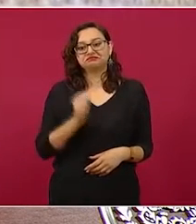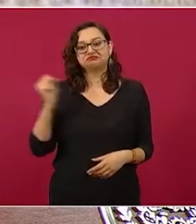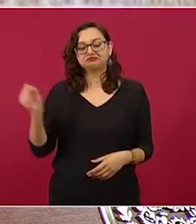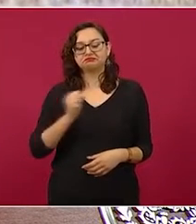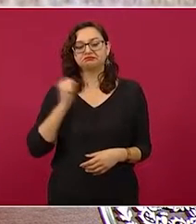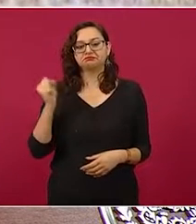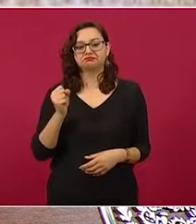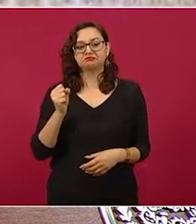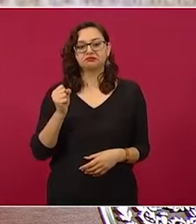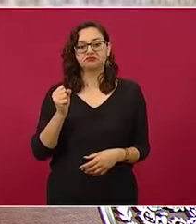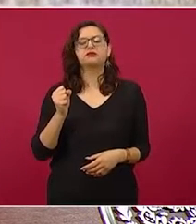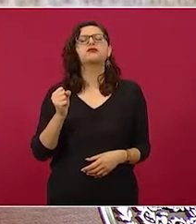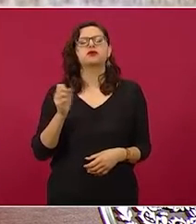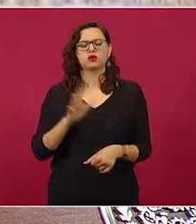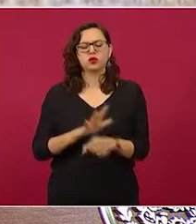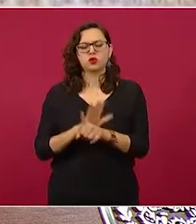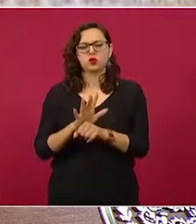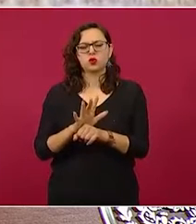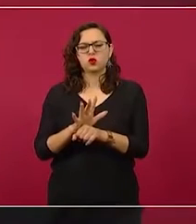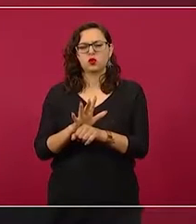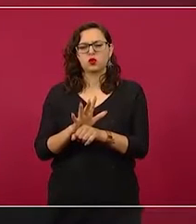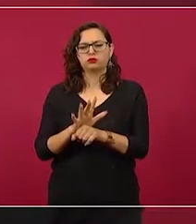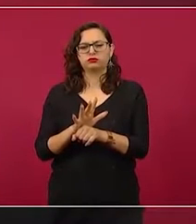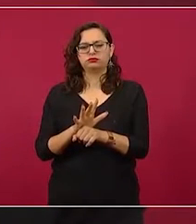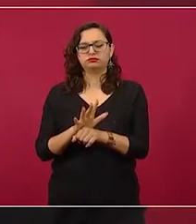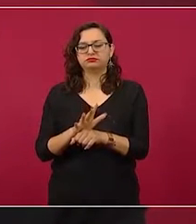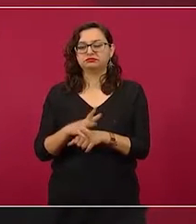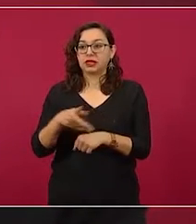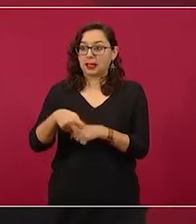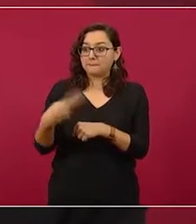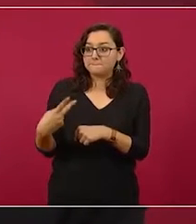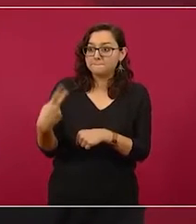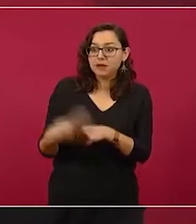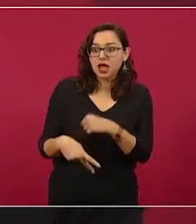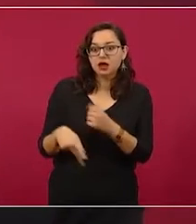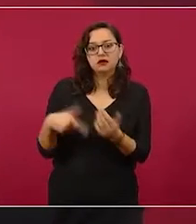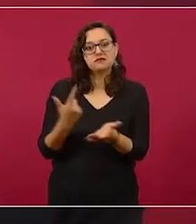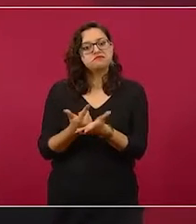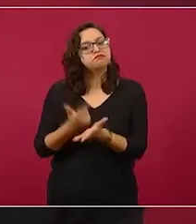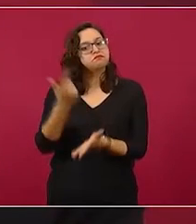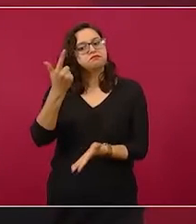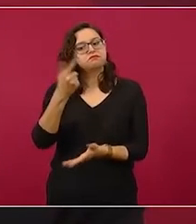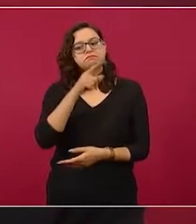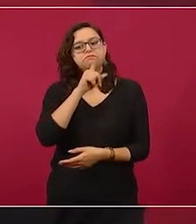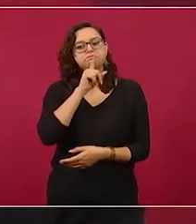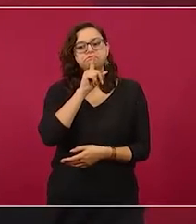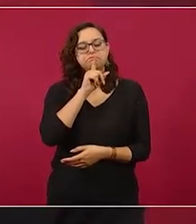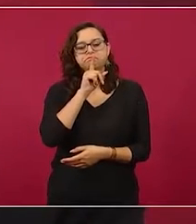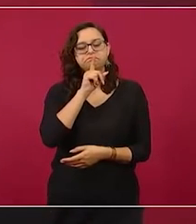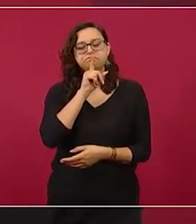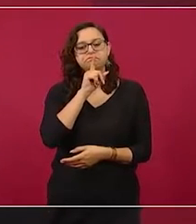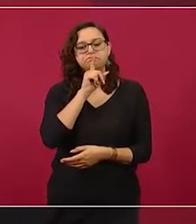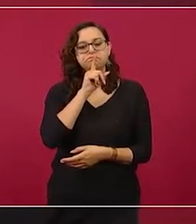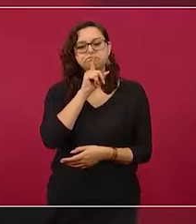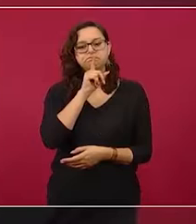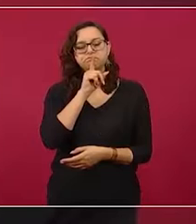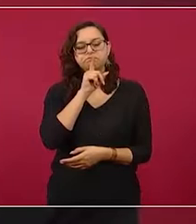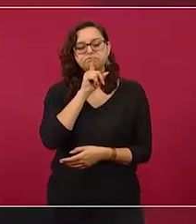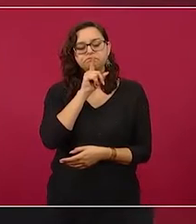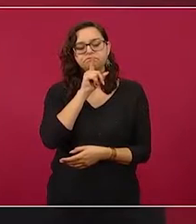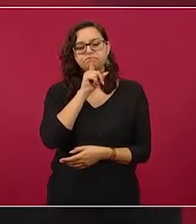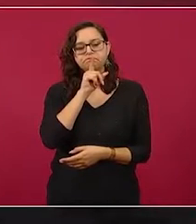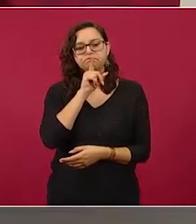de peligro, no hace